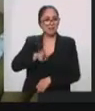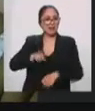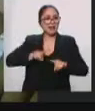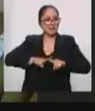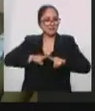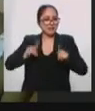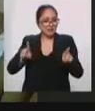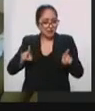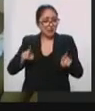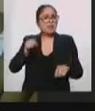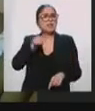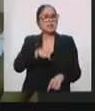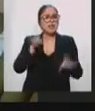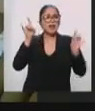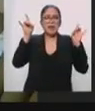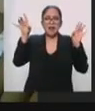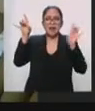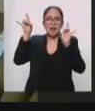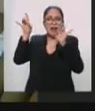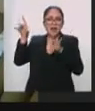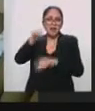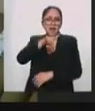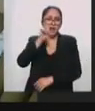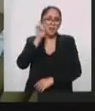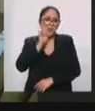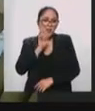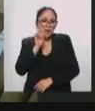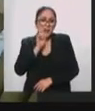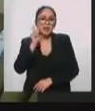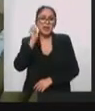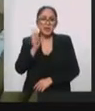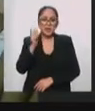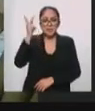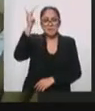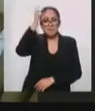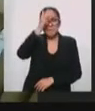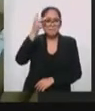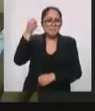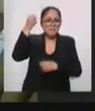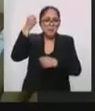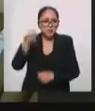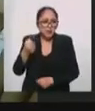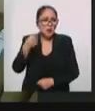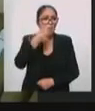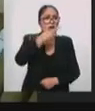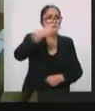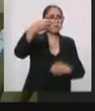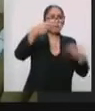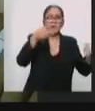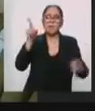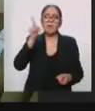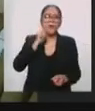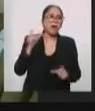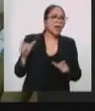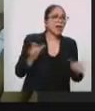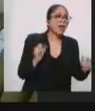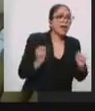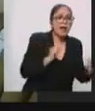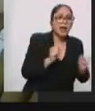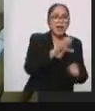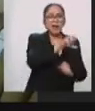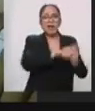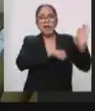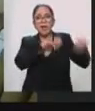angelita a los pastores se le van, ¿no? Entonces ahí tiene que ir a perseguir. Está bien divertida